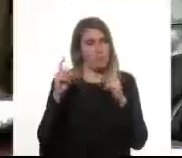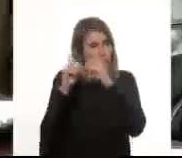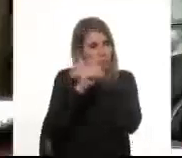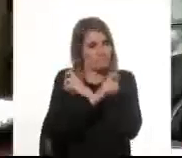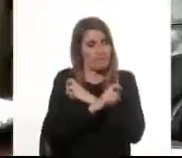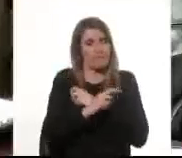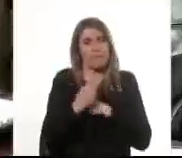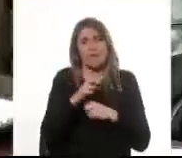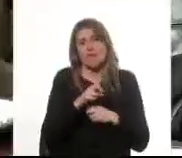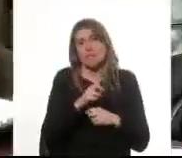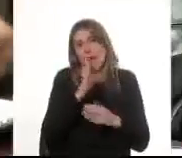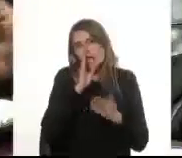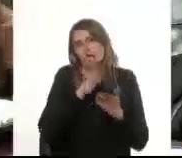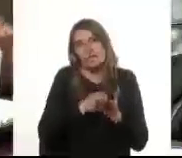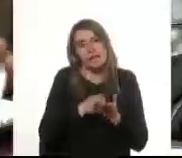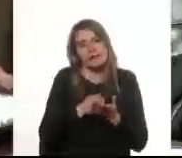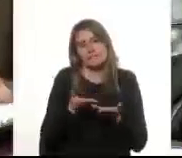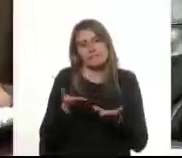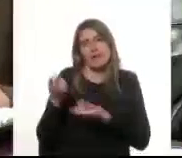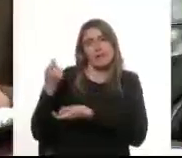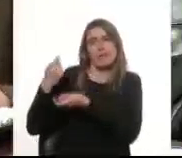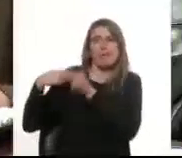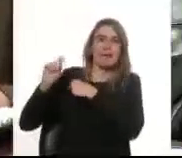Tuvimos que terminar vendiendo